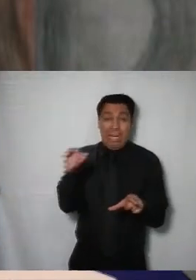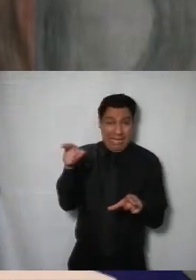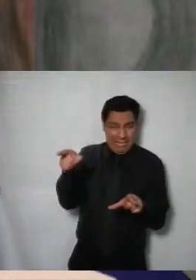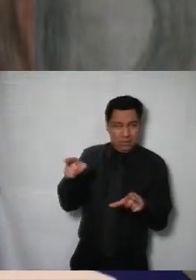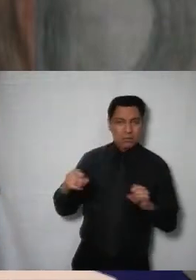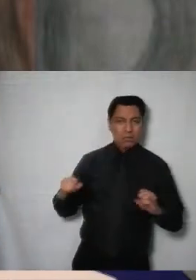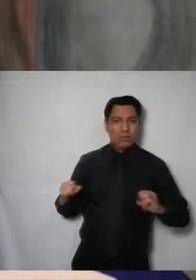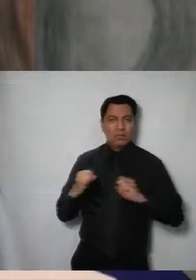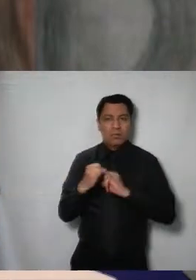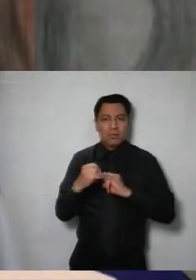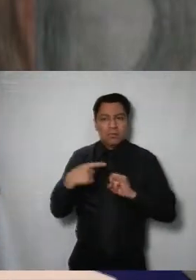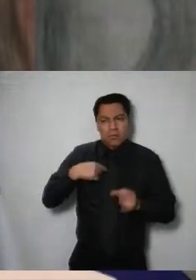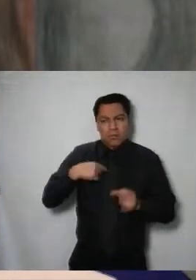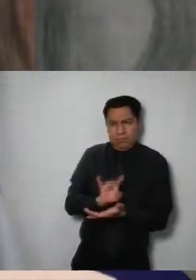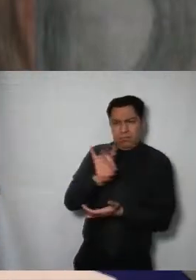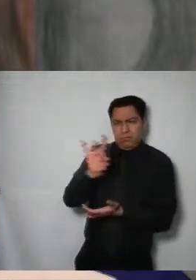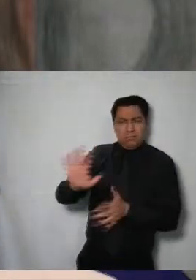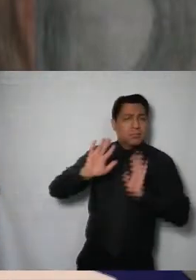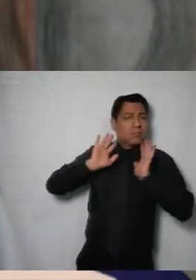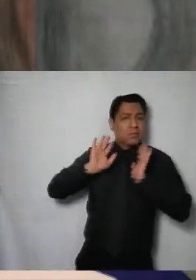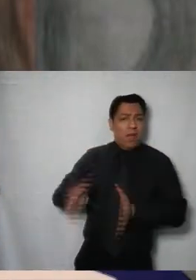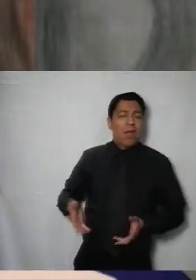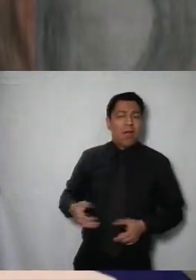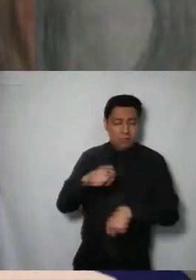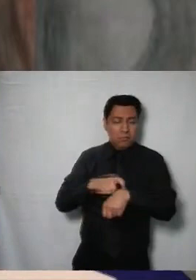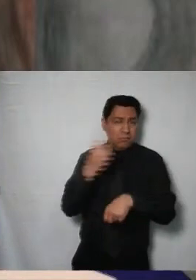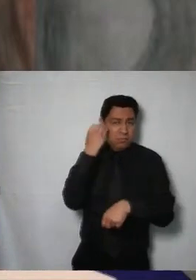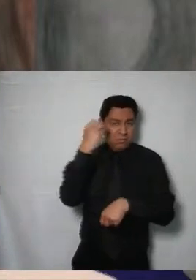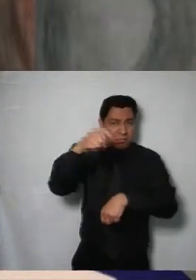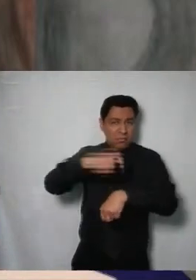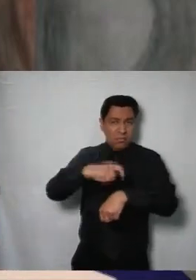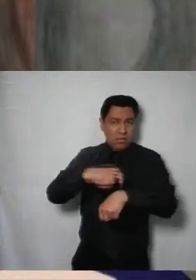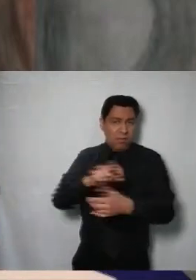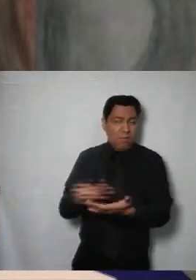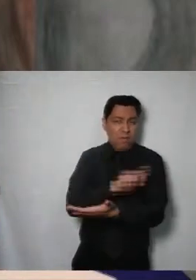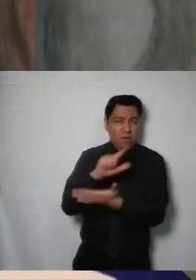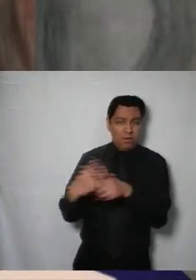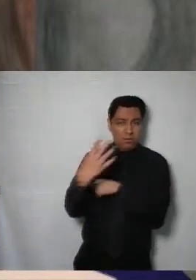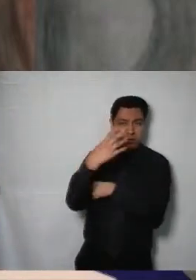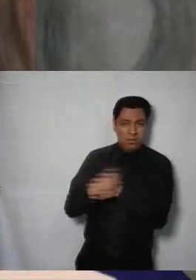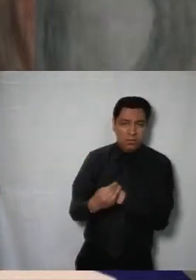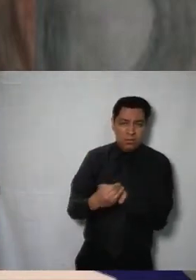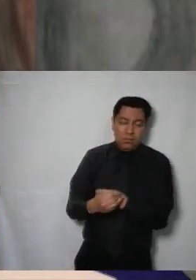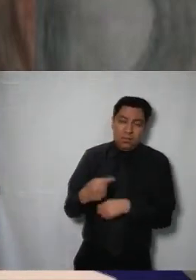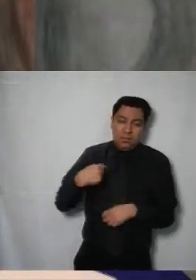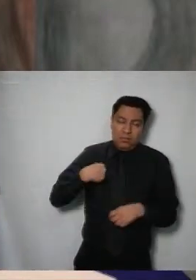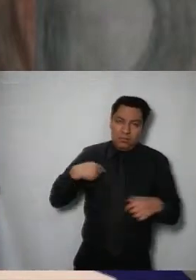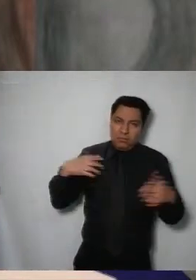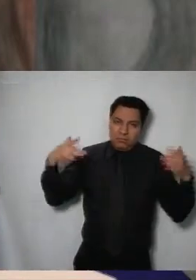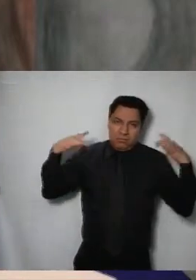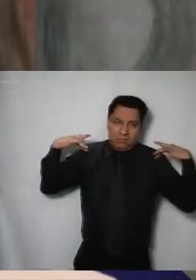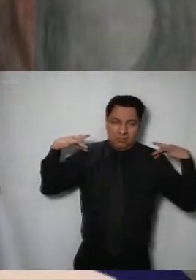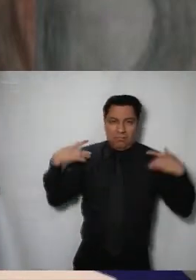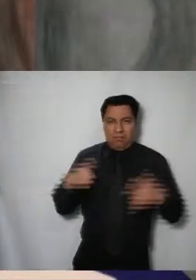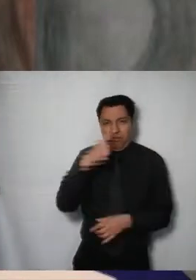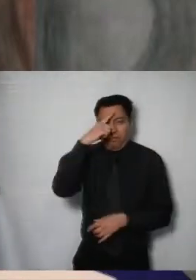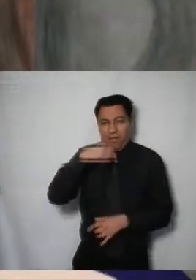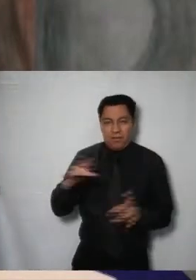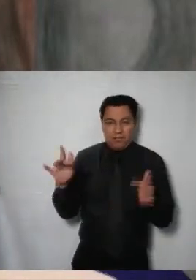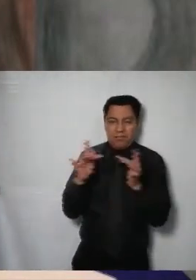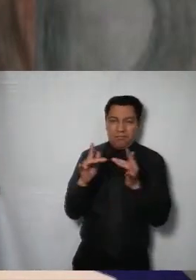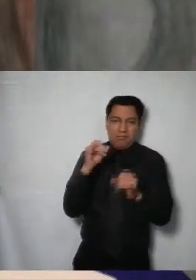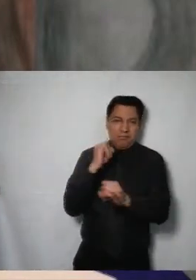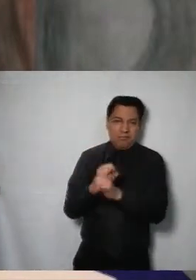es decir que sí contestó en tiempo que no lo hizo ahí porque había fallas y en ese sentido